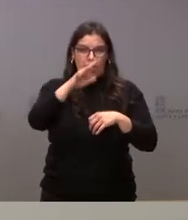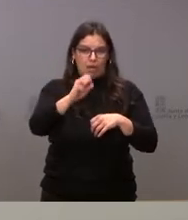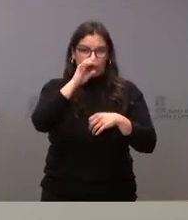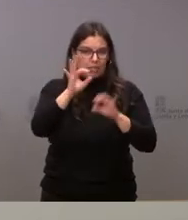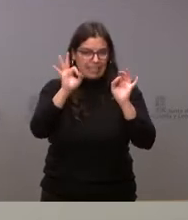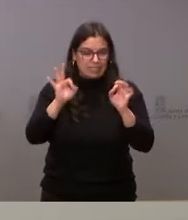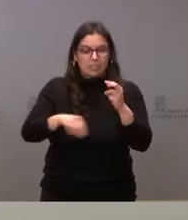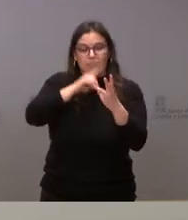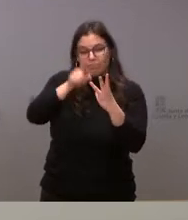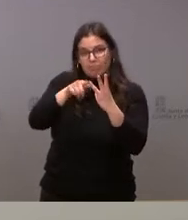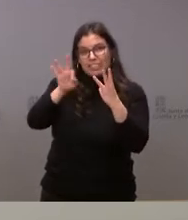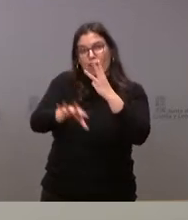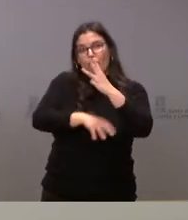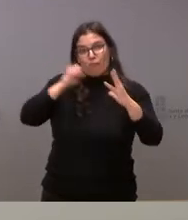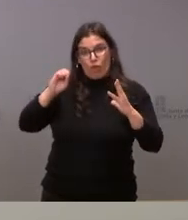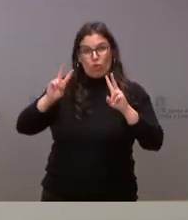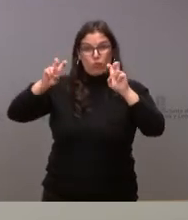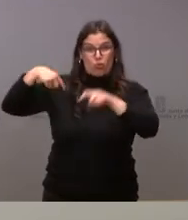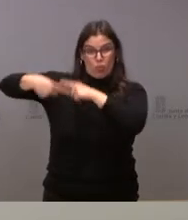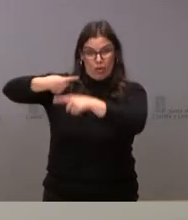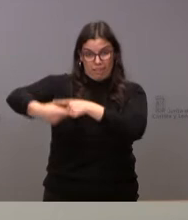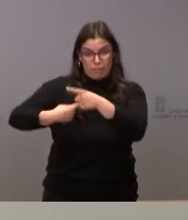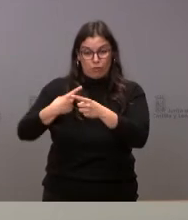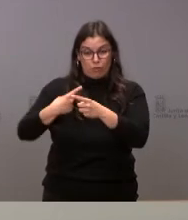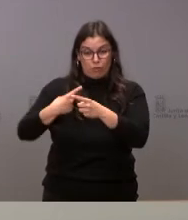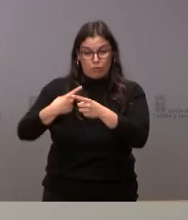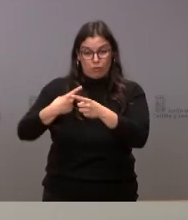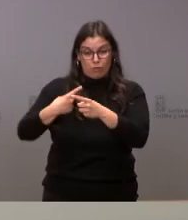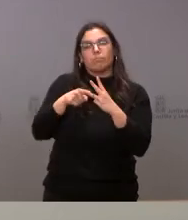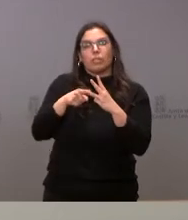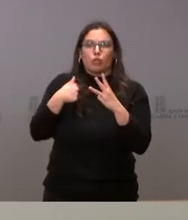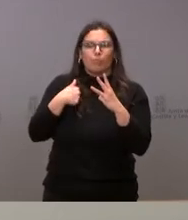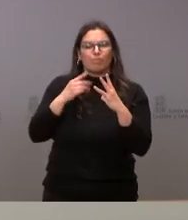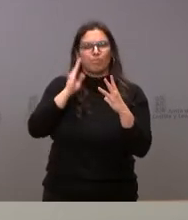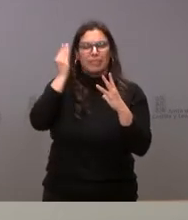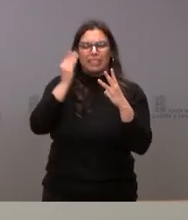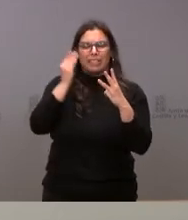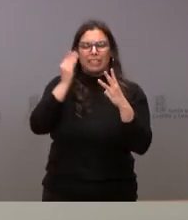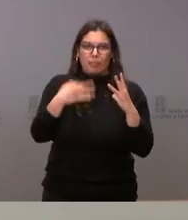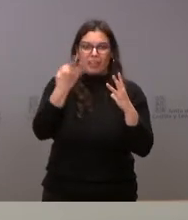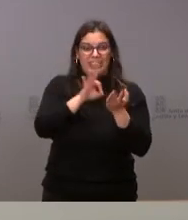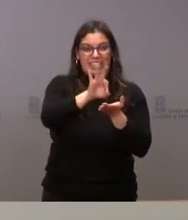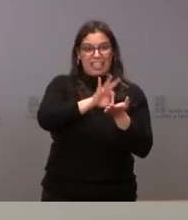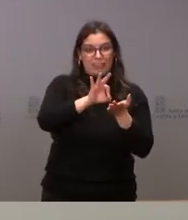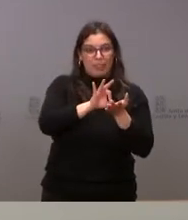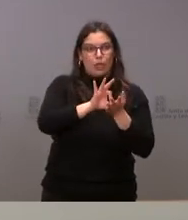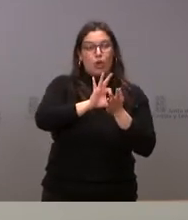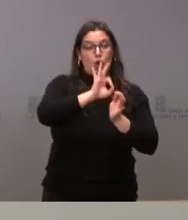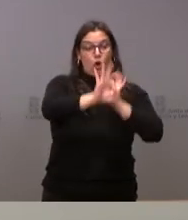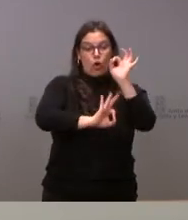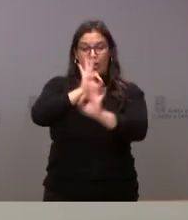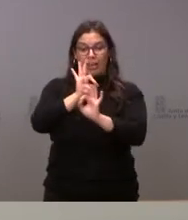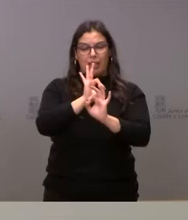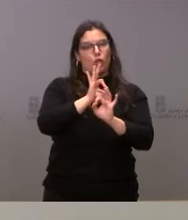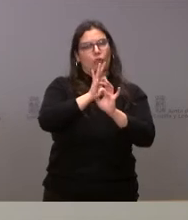los fondos Next Generation, pues parece oportuno reconfigurar los servicios administrativos de este área